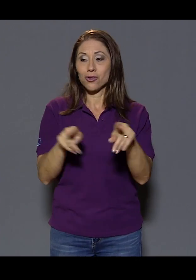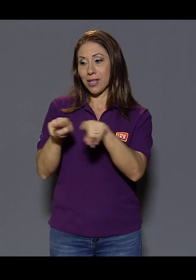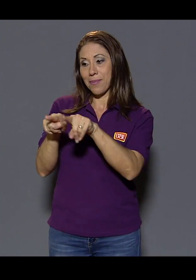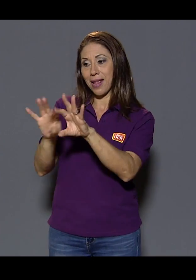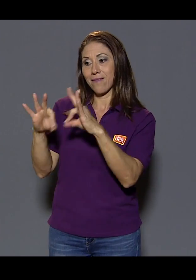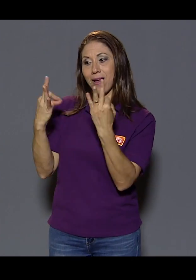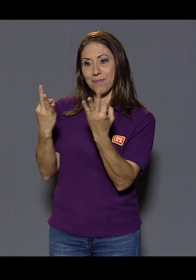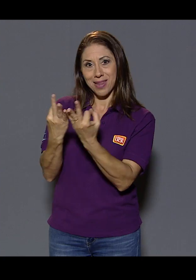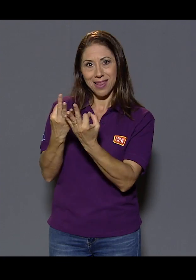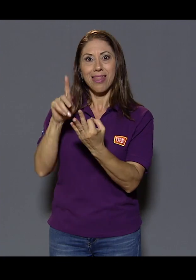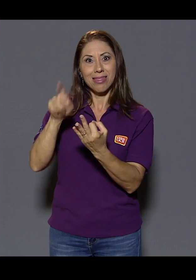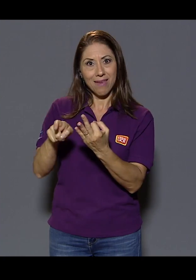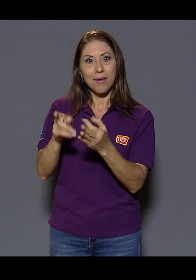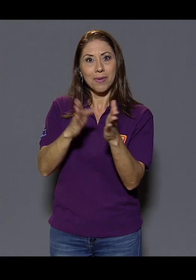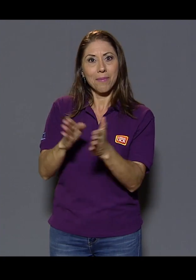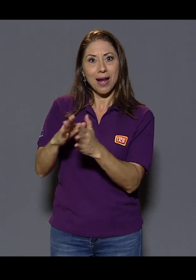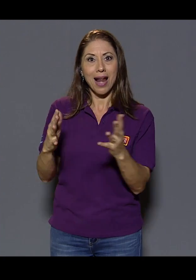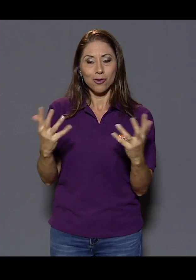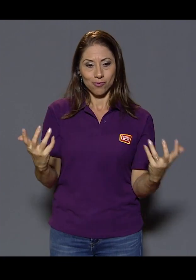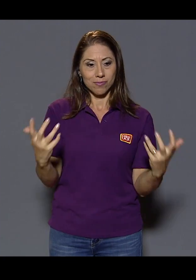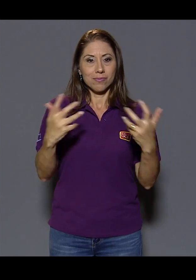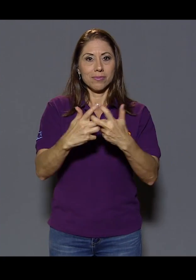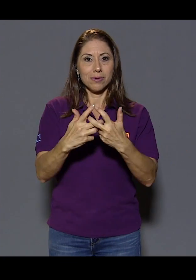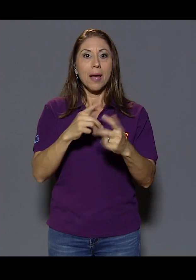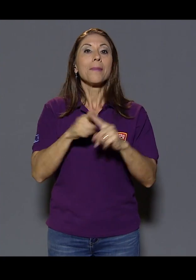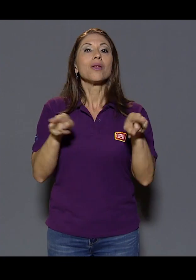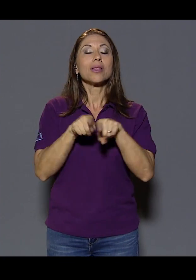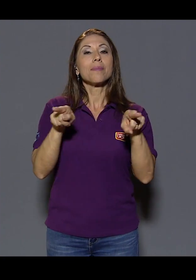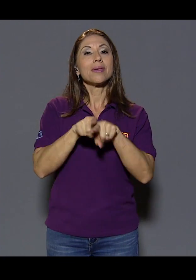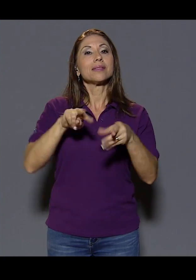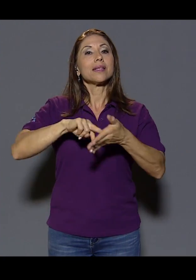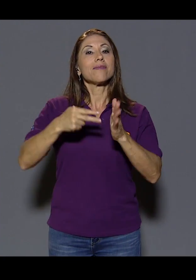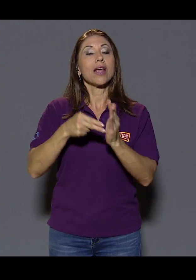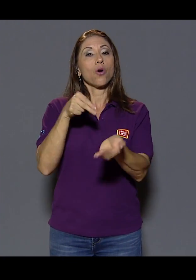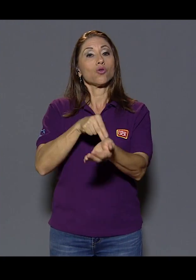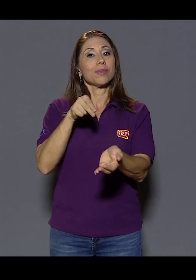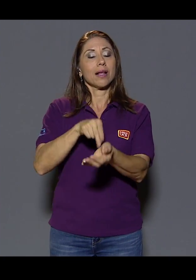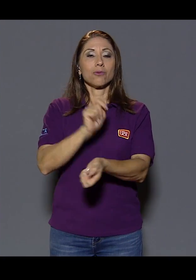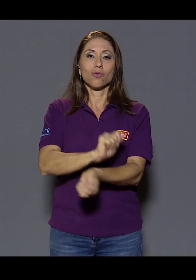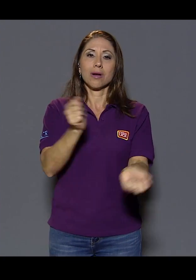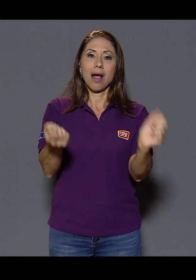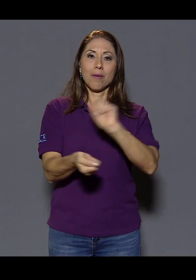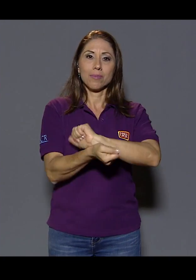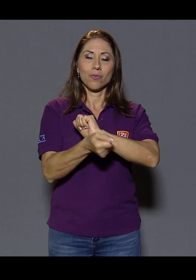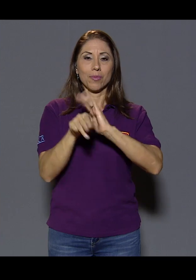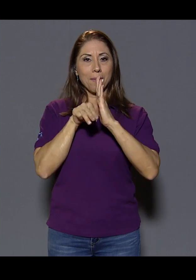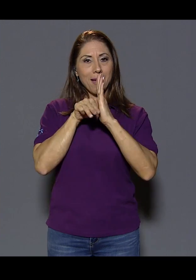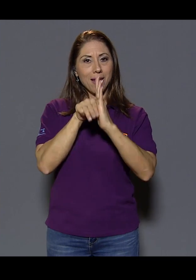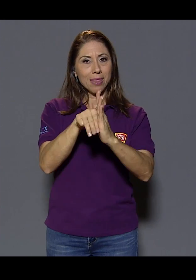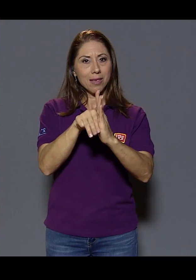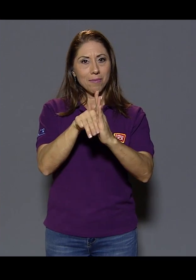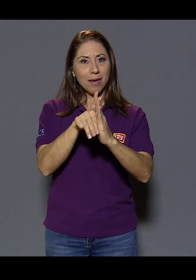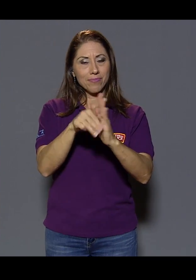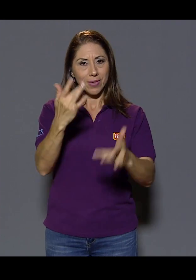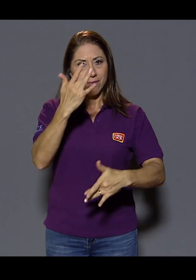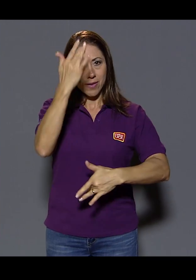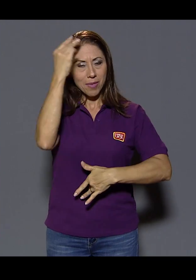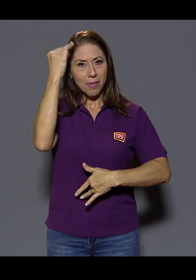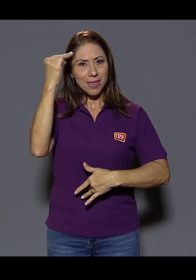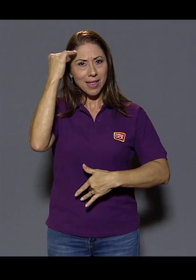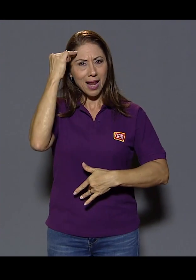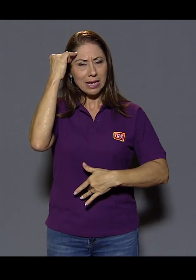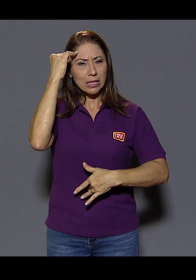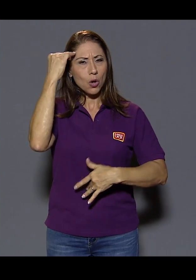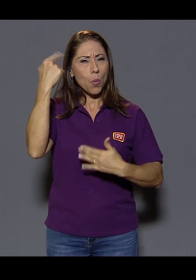para poder reinsertarlo. Pero también implica todo un cambio en el hospital, en el paradigma de atención de la enfermedad mental desde la parte aguda.